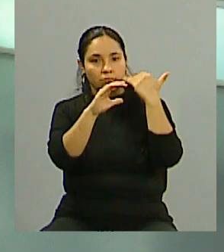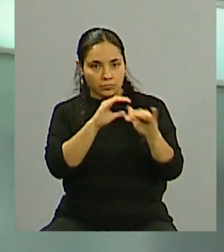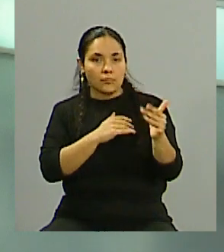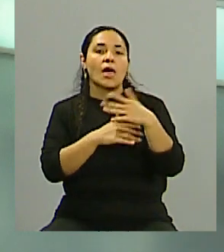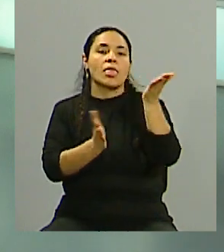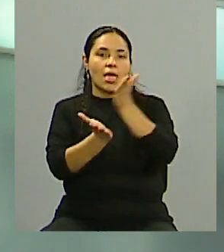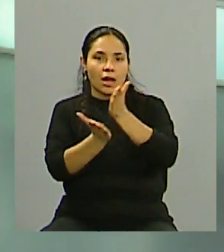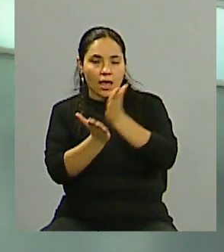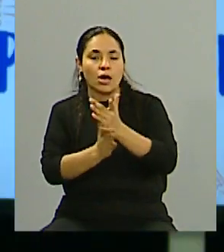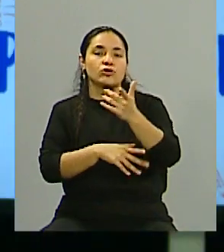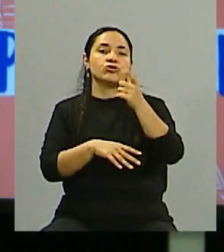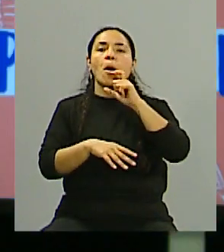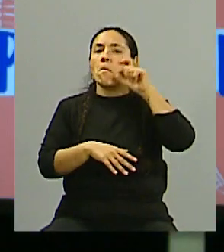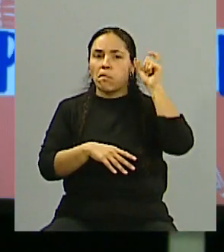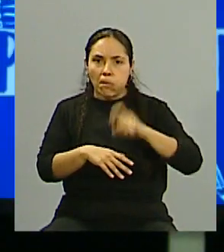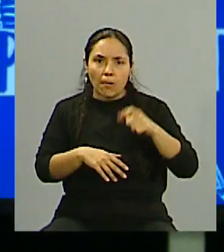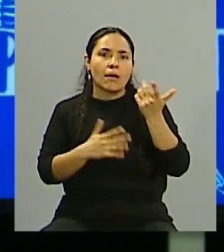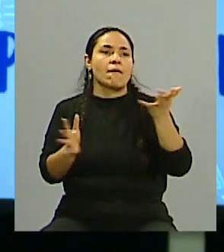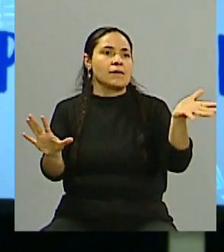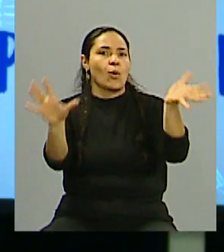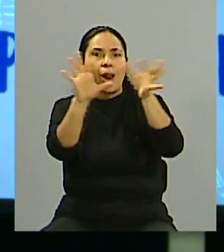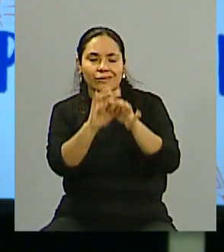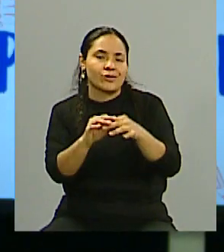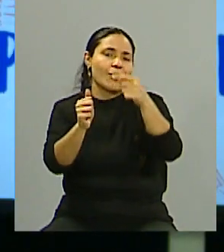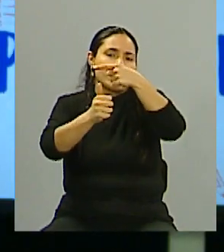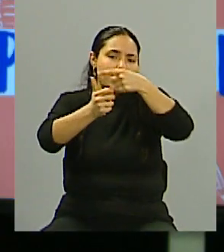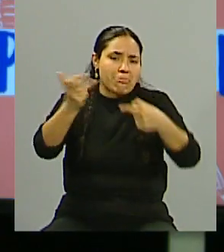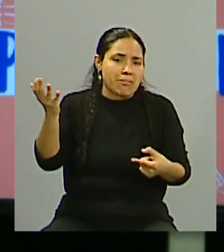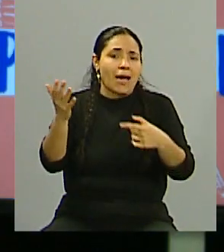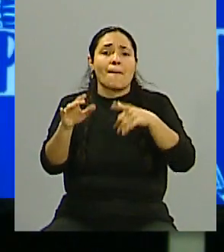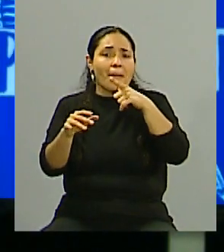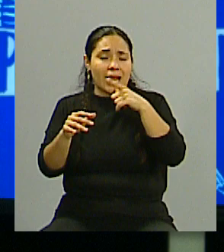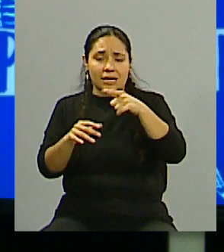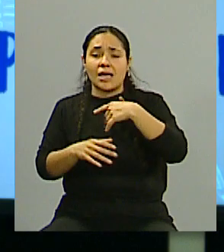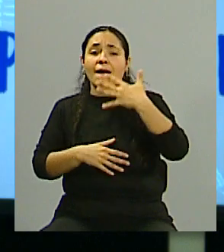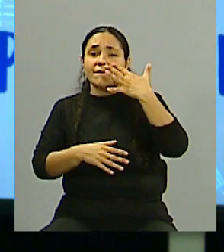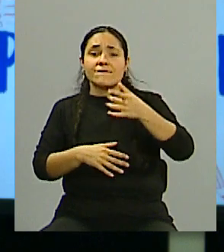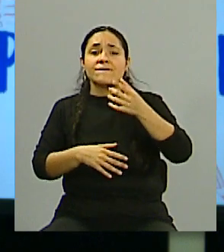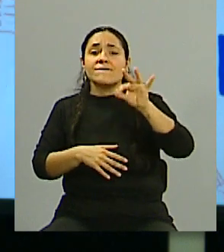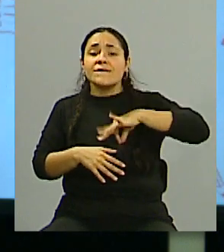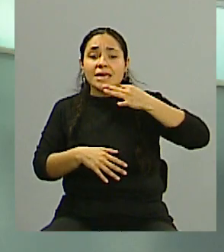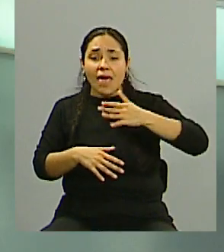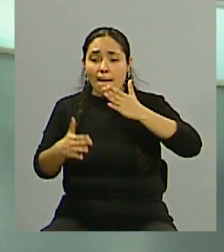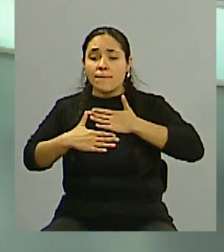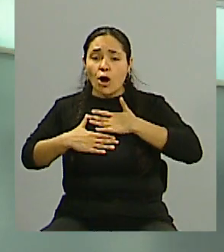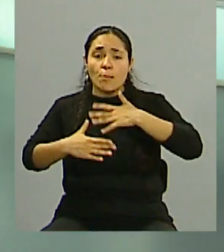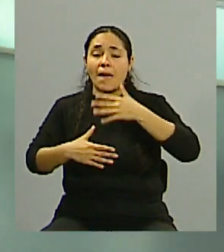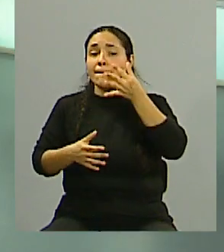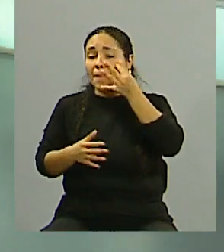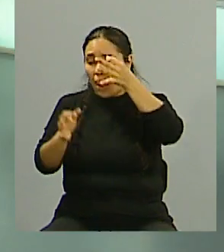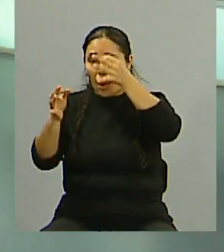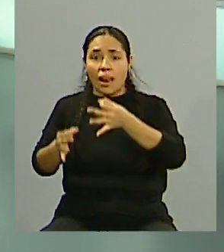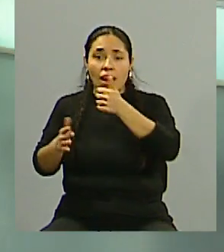se han cometido delitos, vinculaciones, todo. Uno tiene como una vida analógica y una digital. Eso claramente y cada vez va a ser más